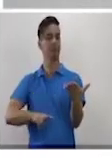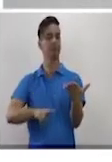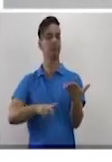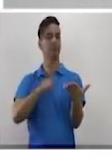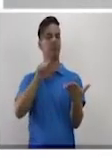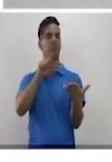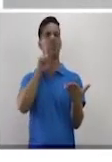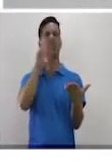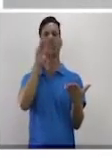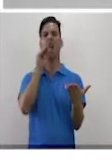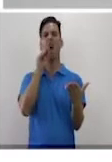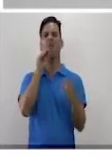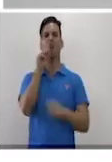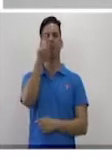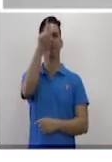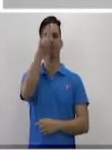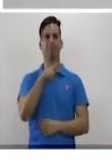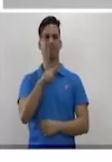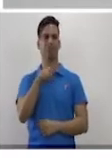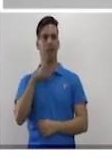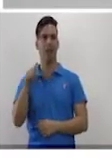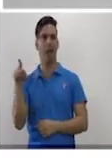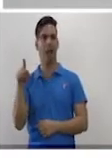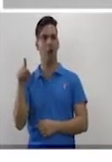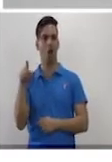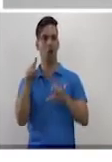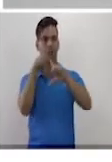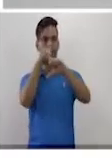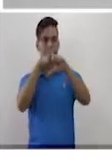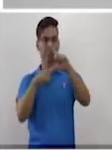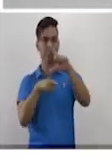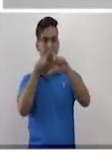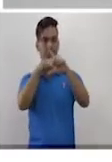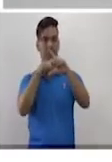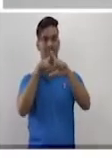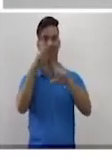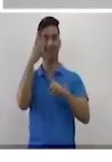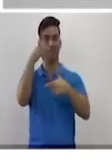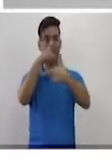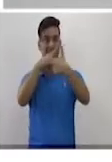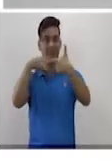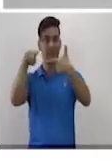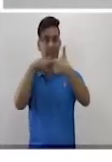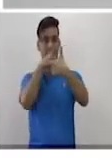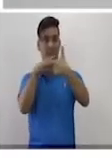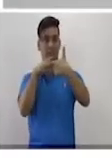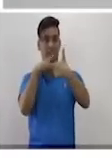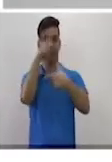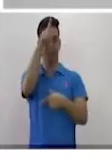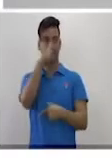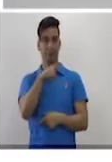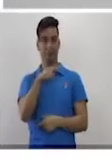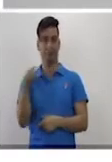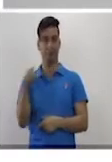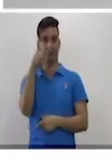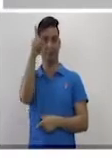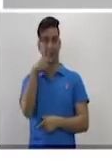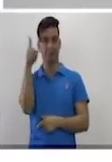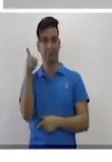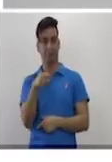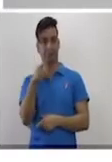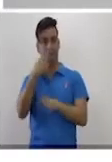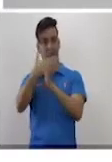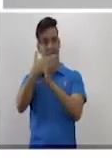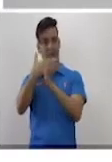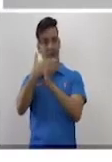un ángulo recto se divide en tres ángulos de amplitudes diferentes. La amplitud del mayor de dichos ángulos